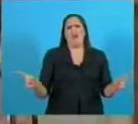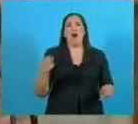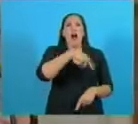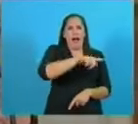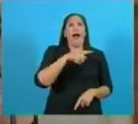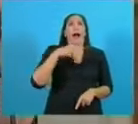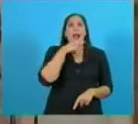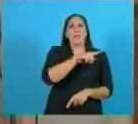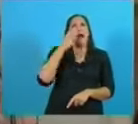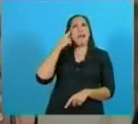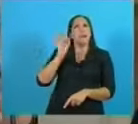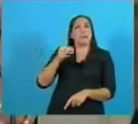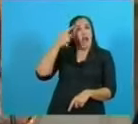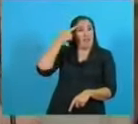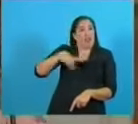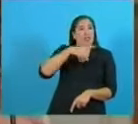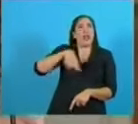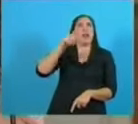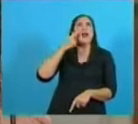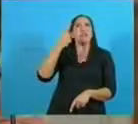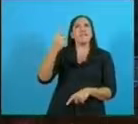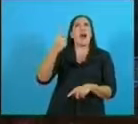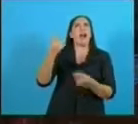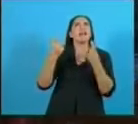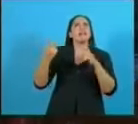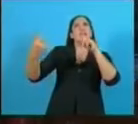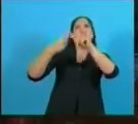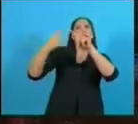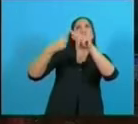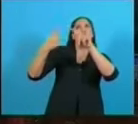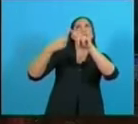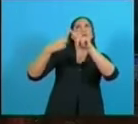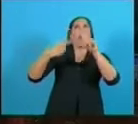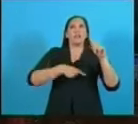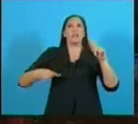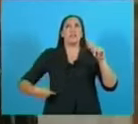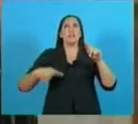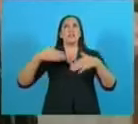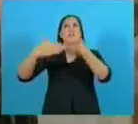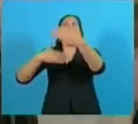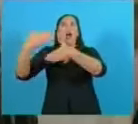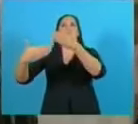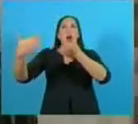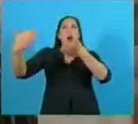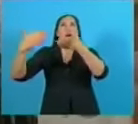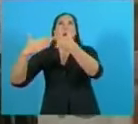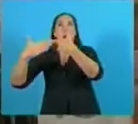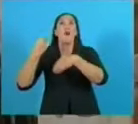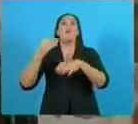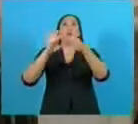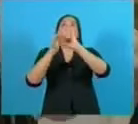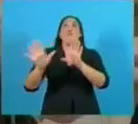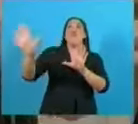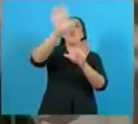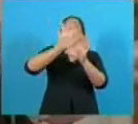necesidad de ampliar sus mercados. Durante la formación de la Unión Europea,